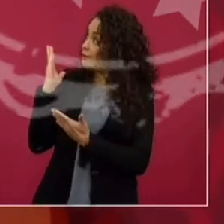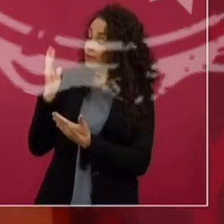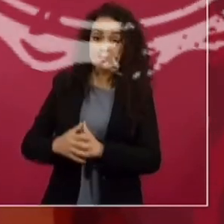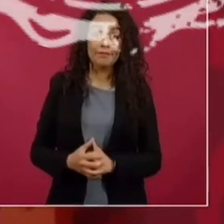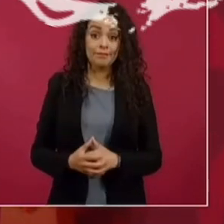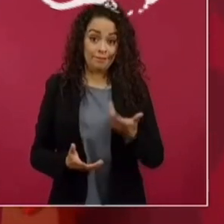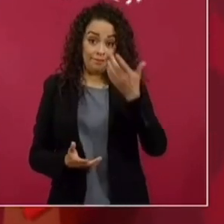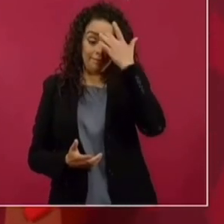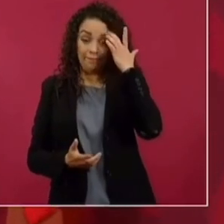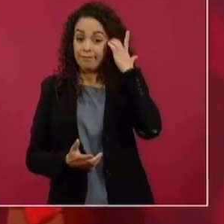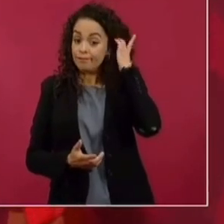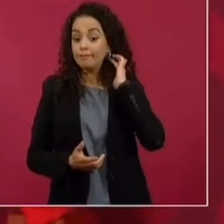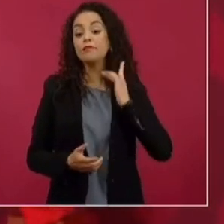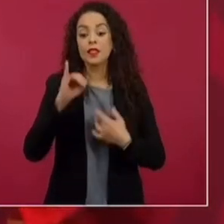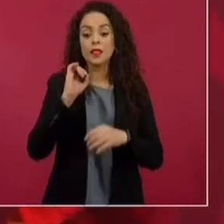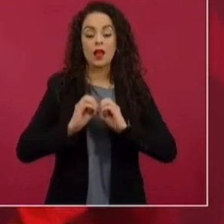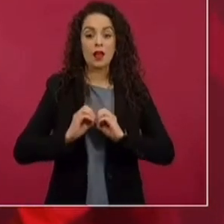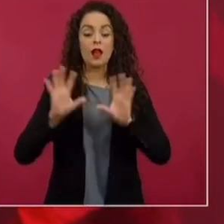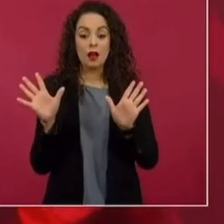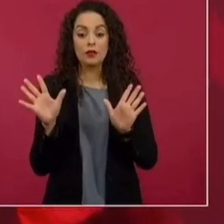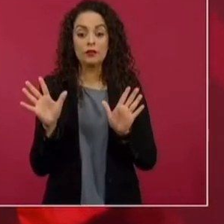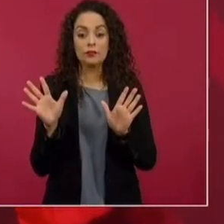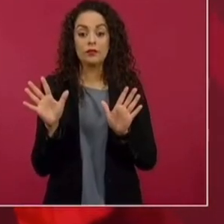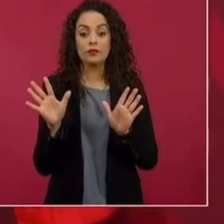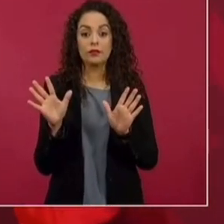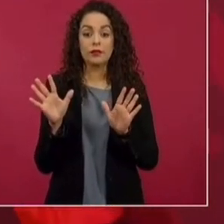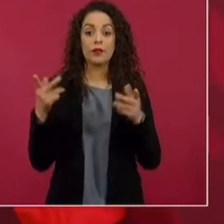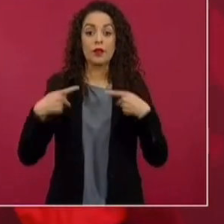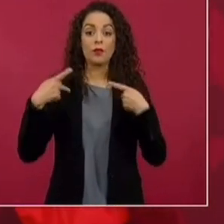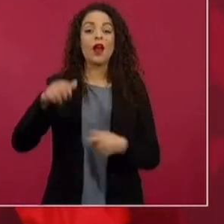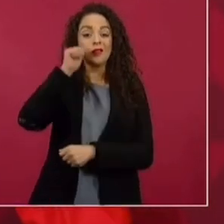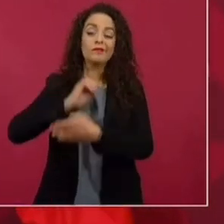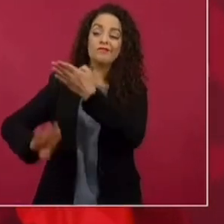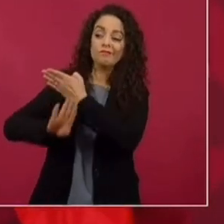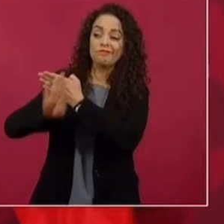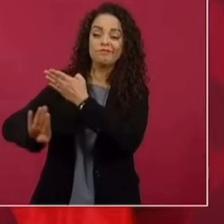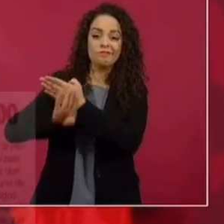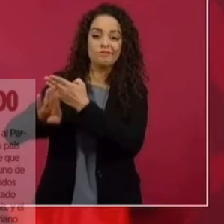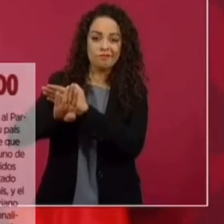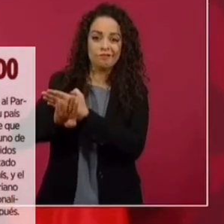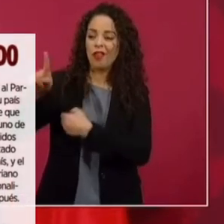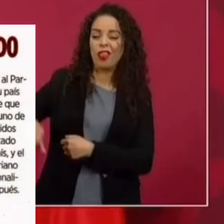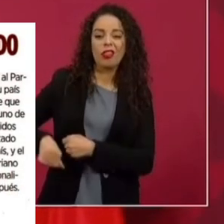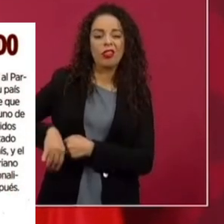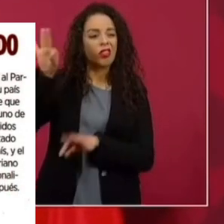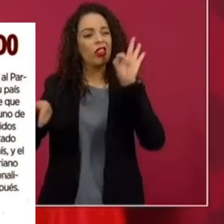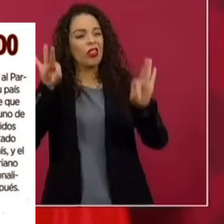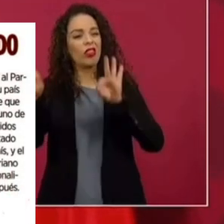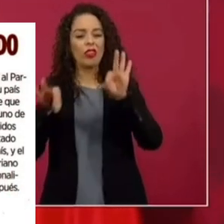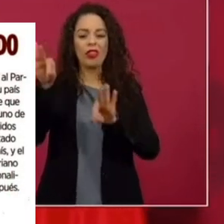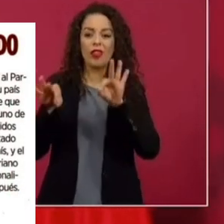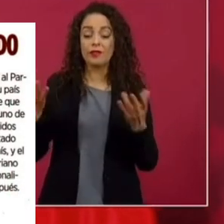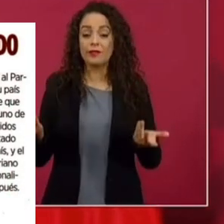Claro, nuestros adversarios por politiquería llegan hasta